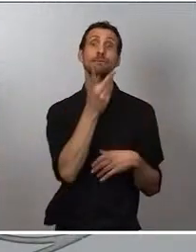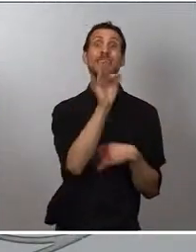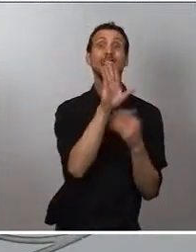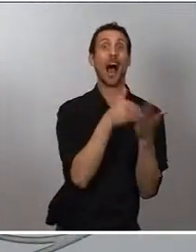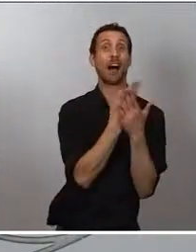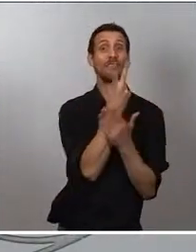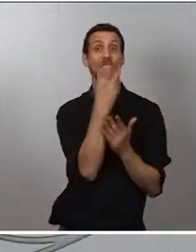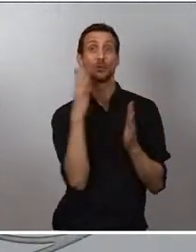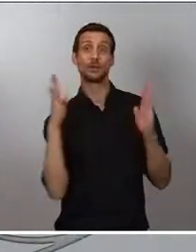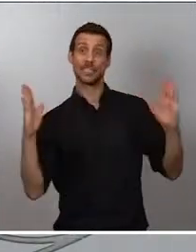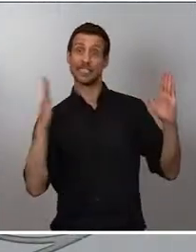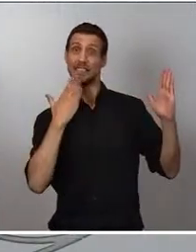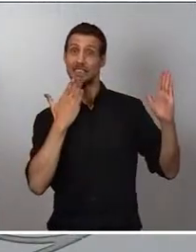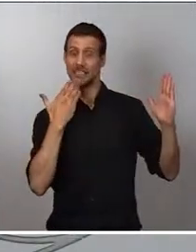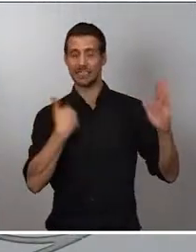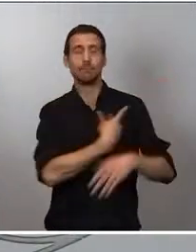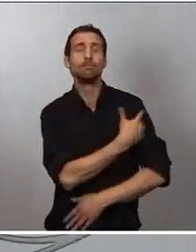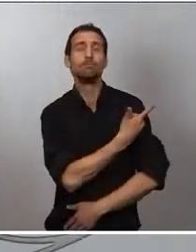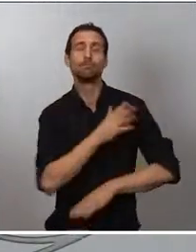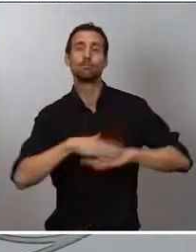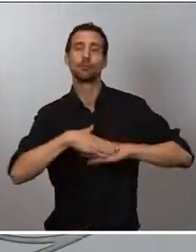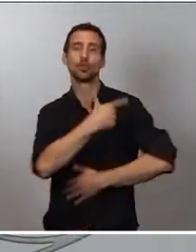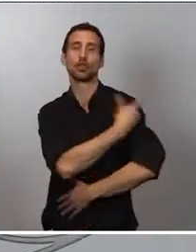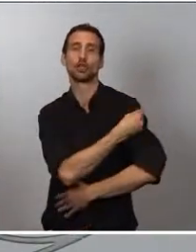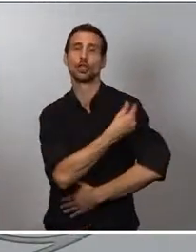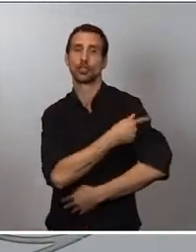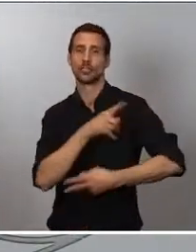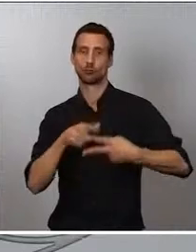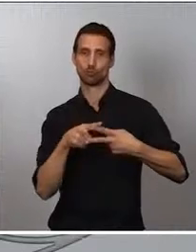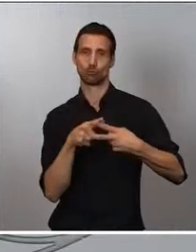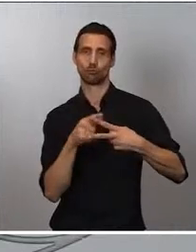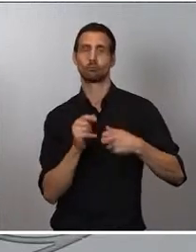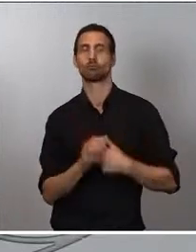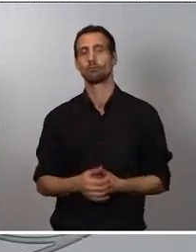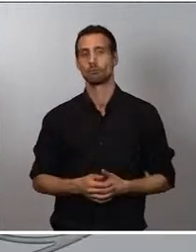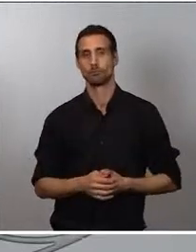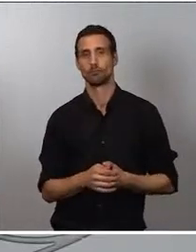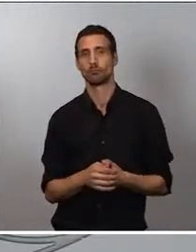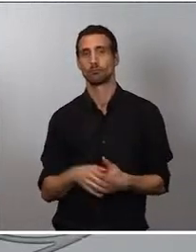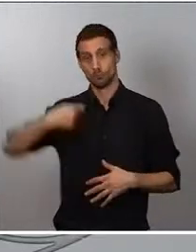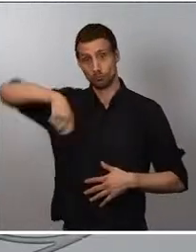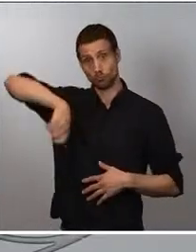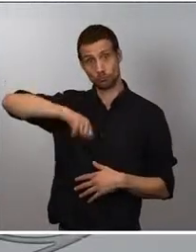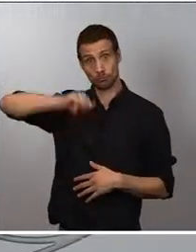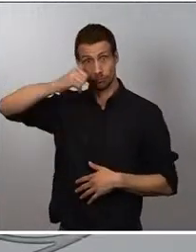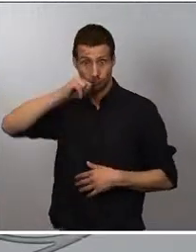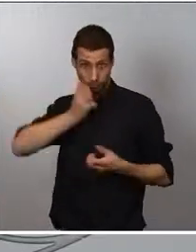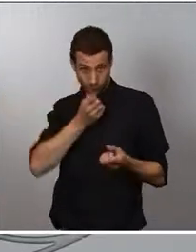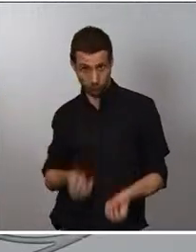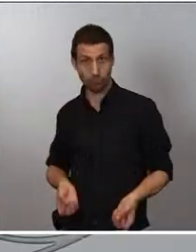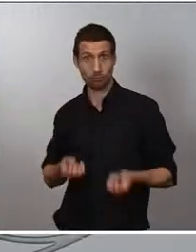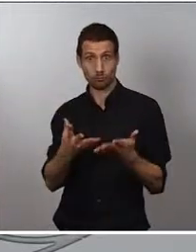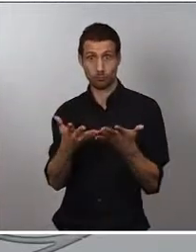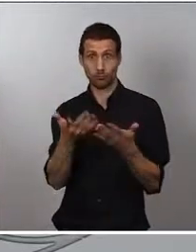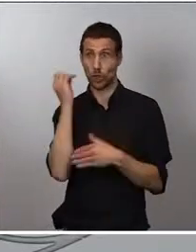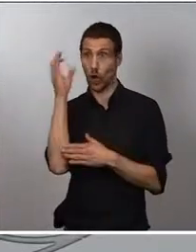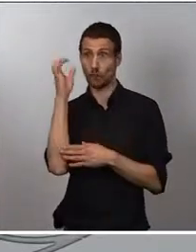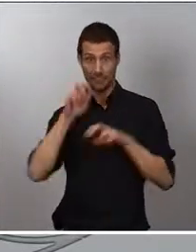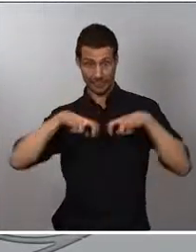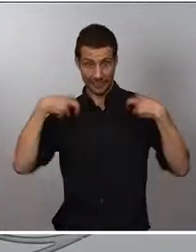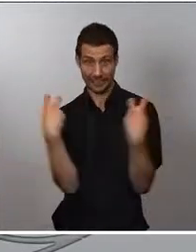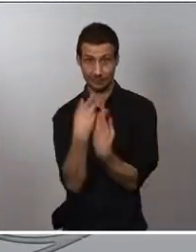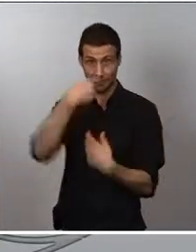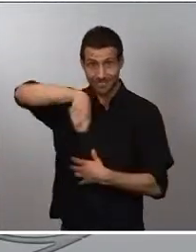una dosis. Como saben, y informó el presidente del gobierno en la pasada conferencia de presidentes que celebramos en